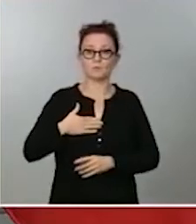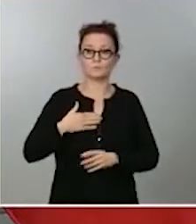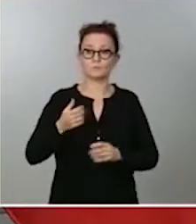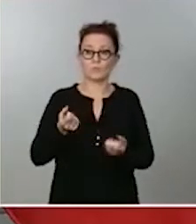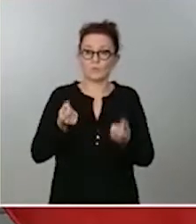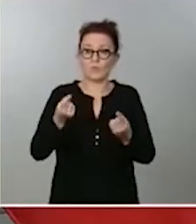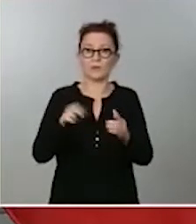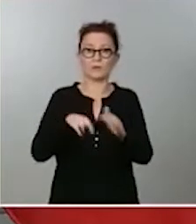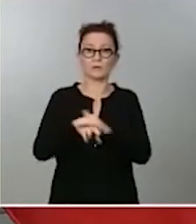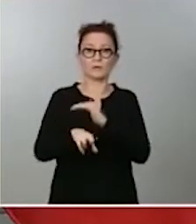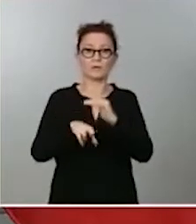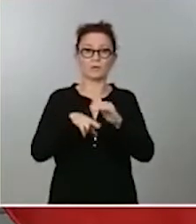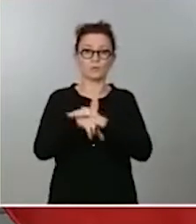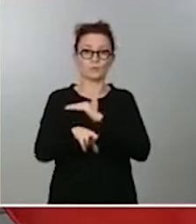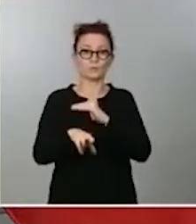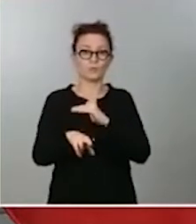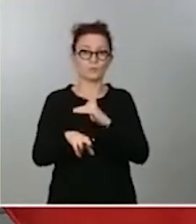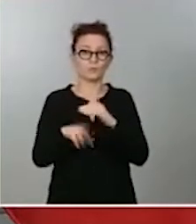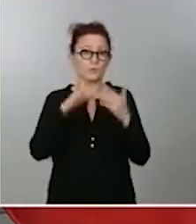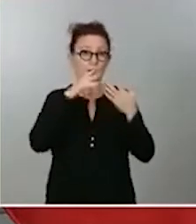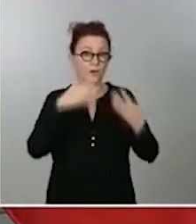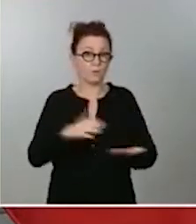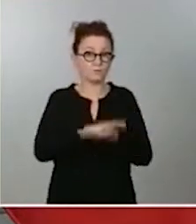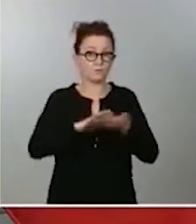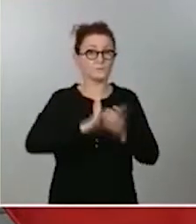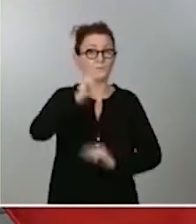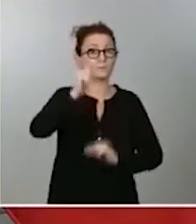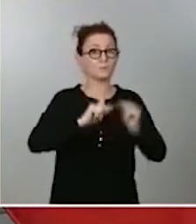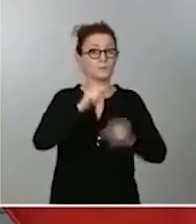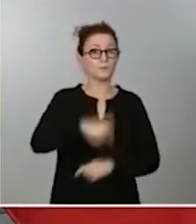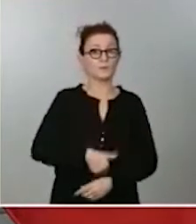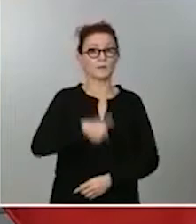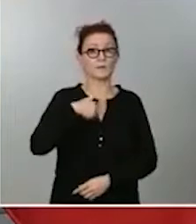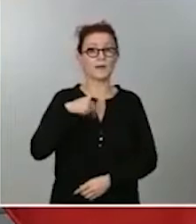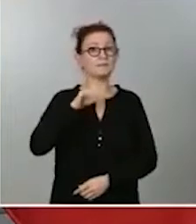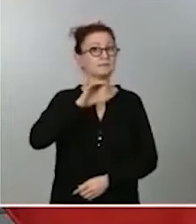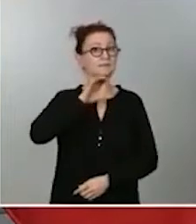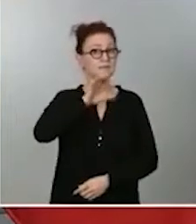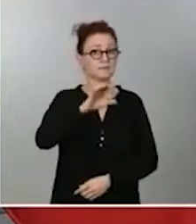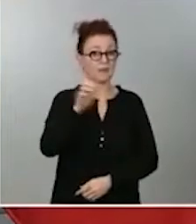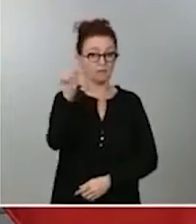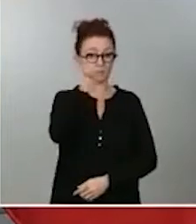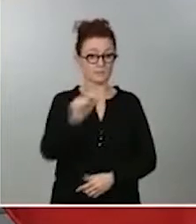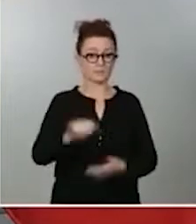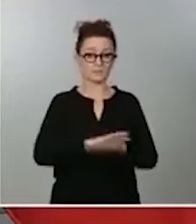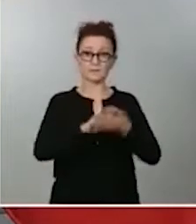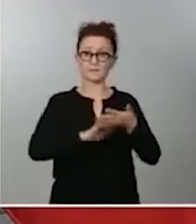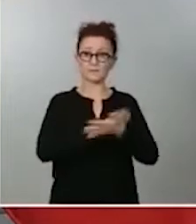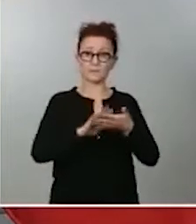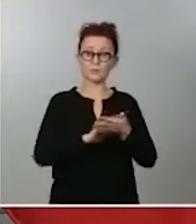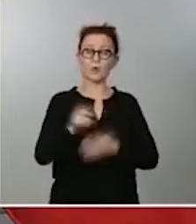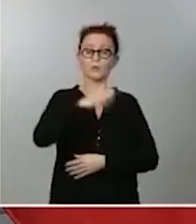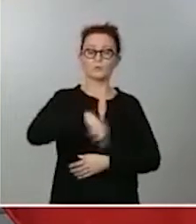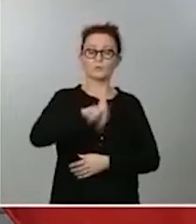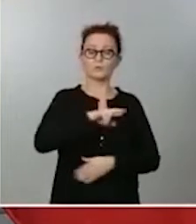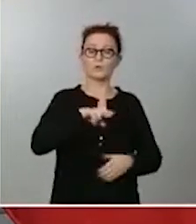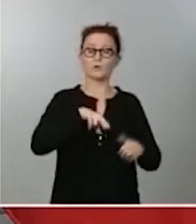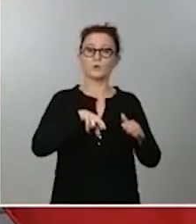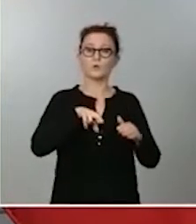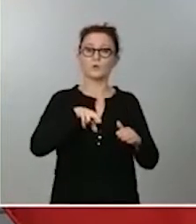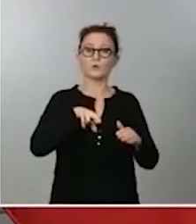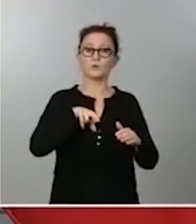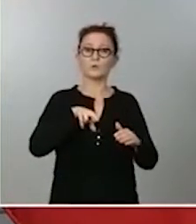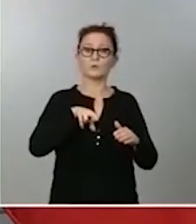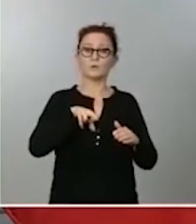necesarios, ahora que estamos hablando de los presupuestos generales del Estado en esta semana, fortalecer con los recursos, insisto, necesarios